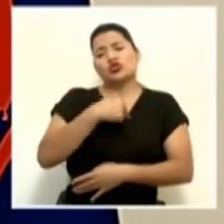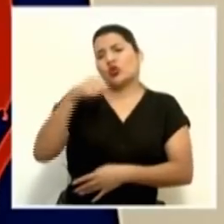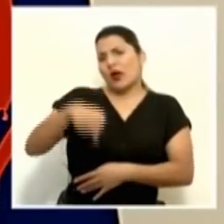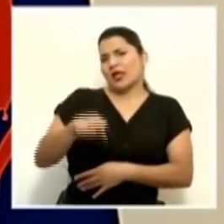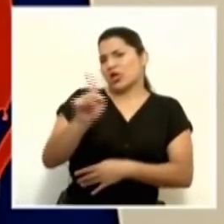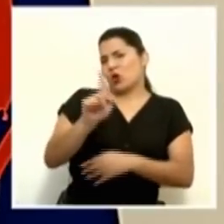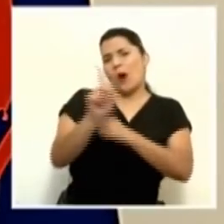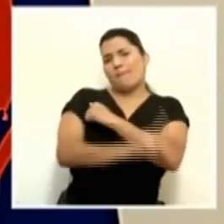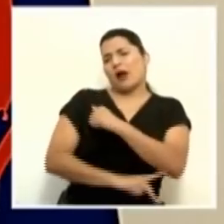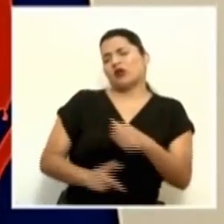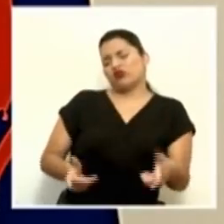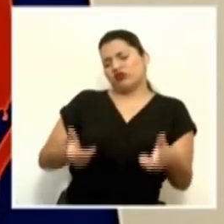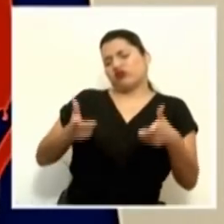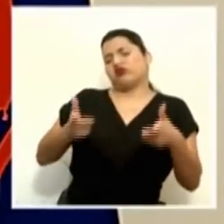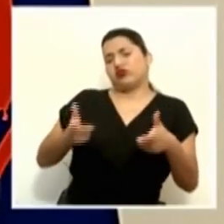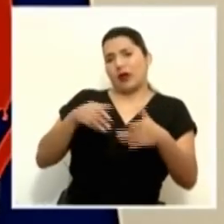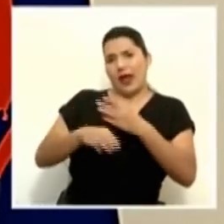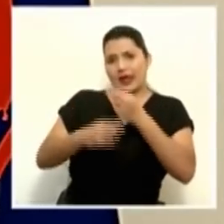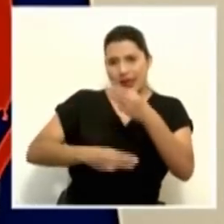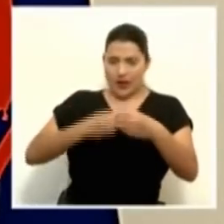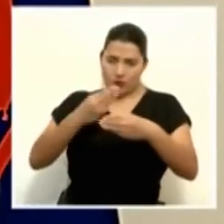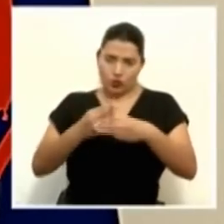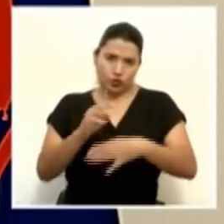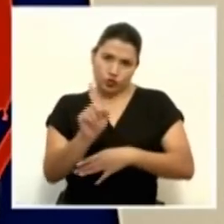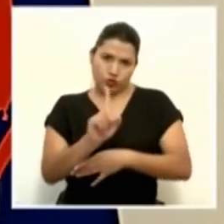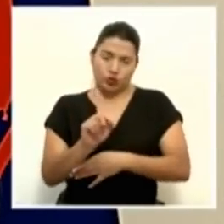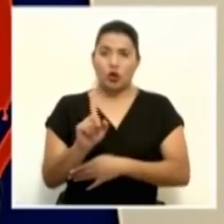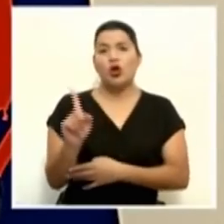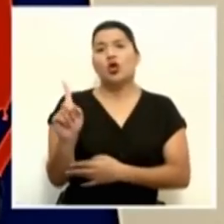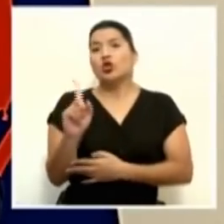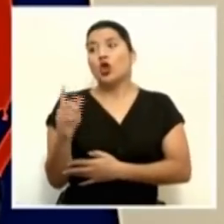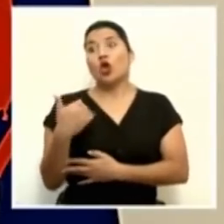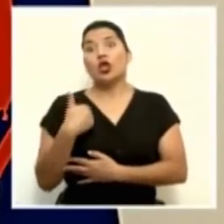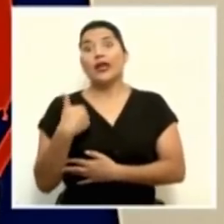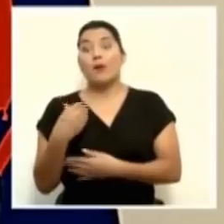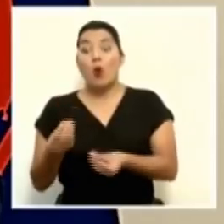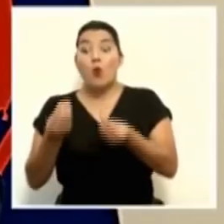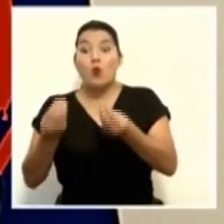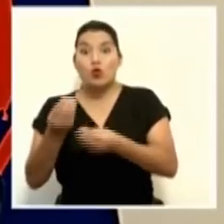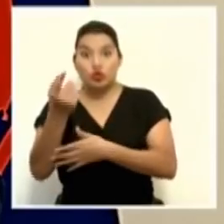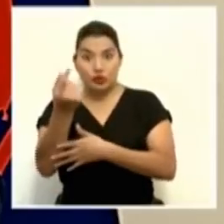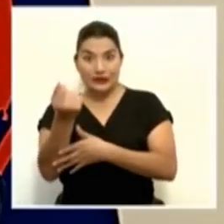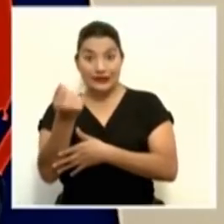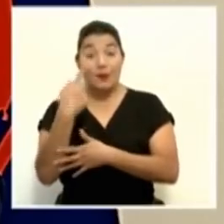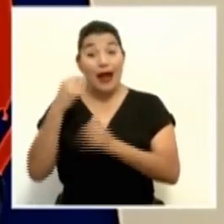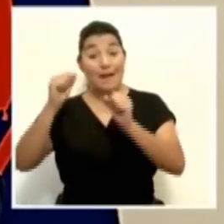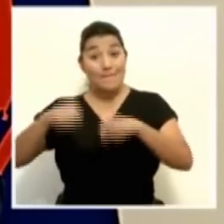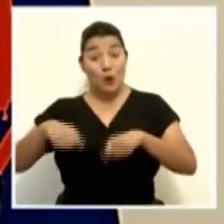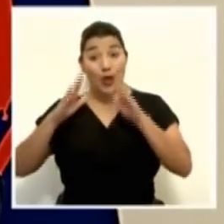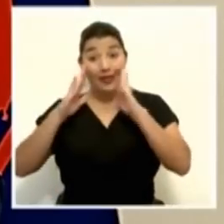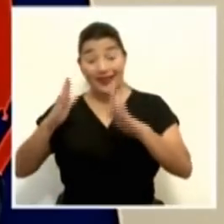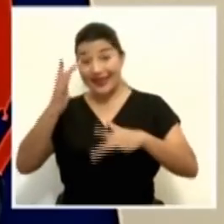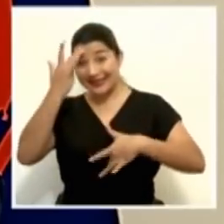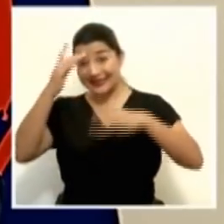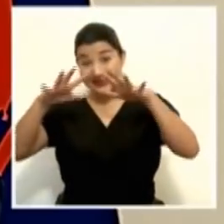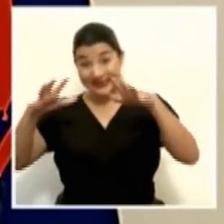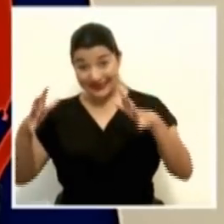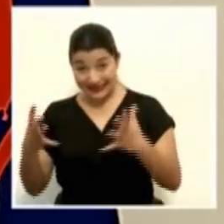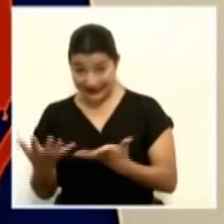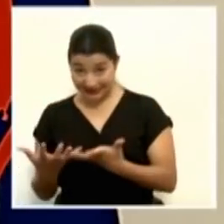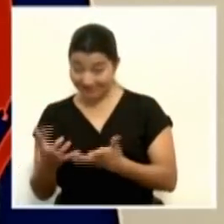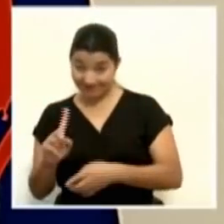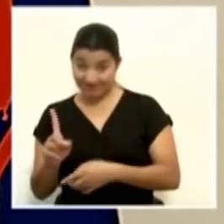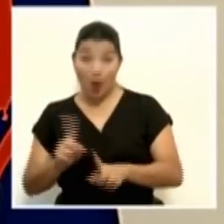no teníamos las mayores finanzas para atender esta pandemia, sí teníamos un